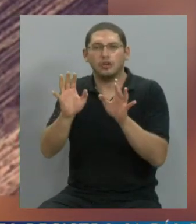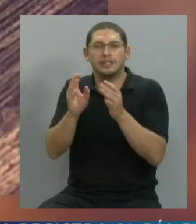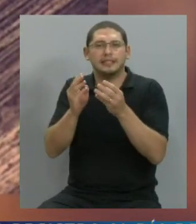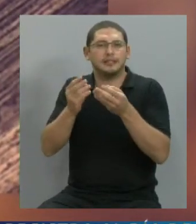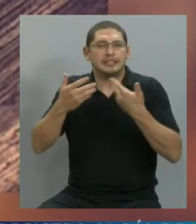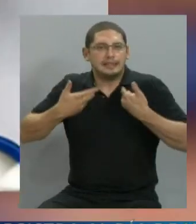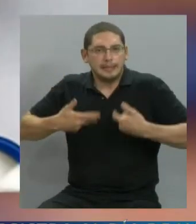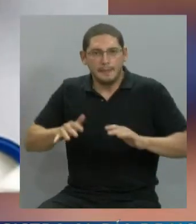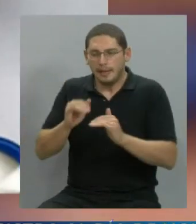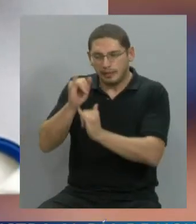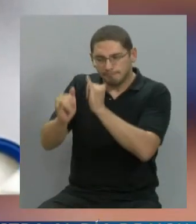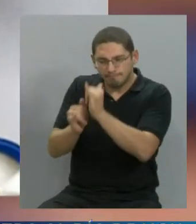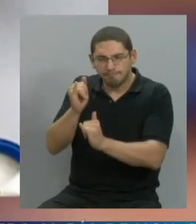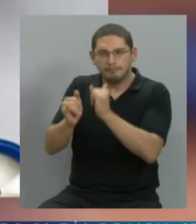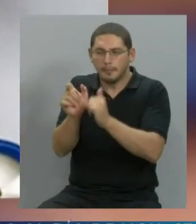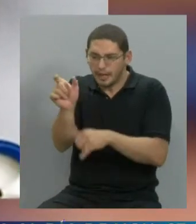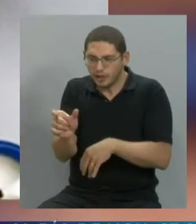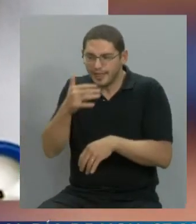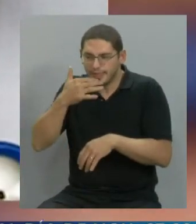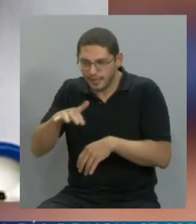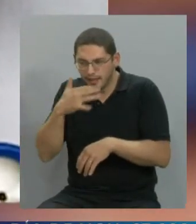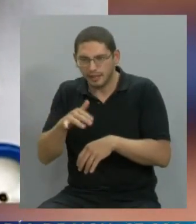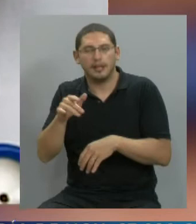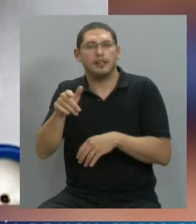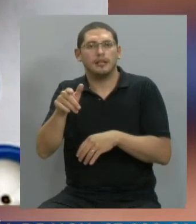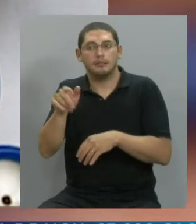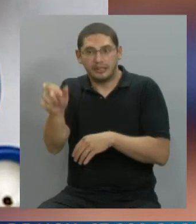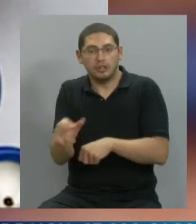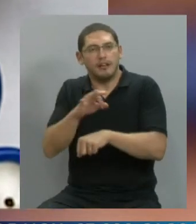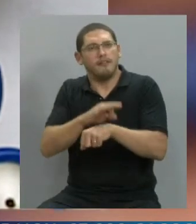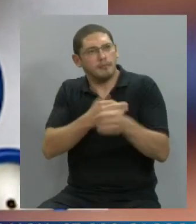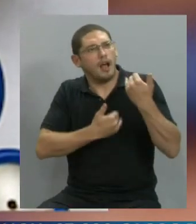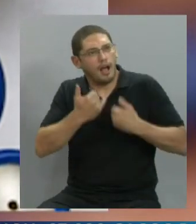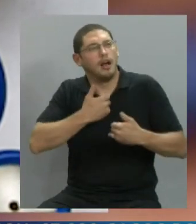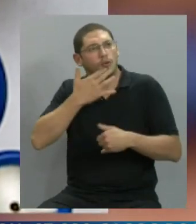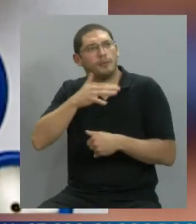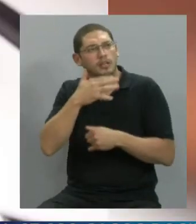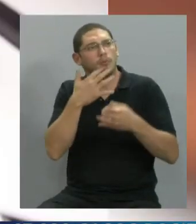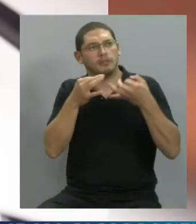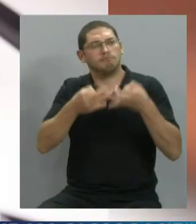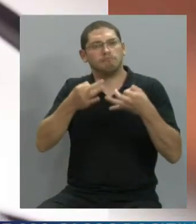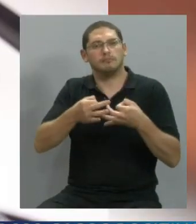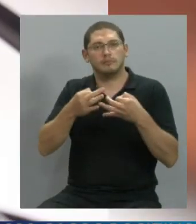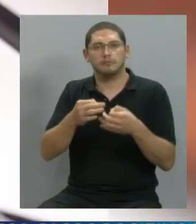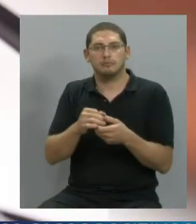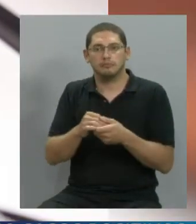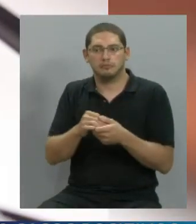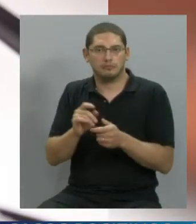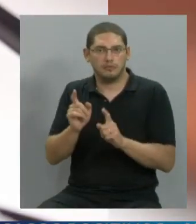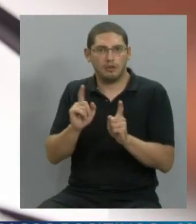médico debe adaptarse a la persona y al paciente que tiene sentado enfrente. El paciente, lamentablemente,